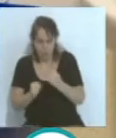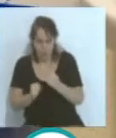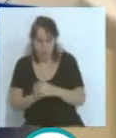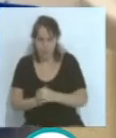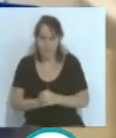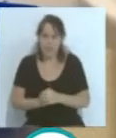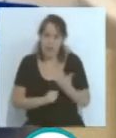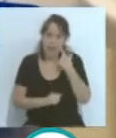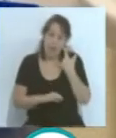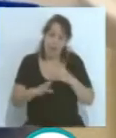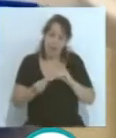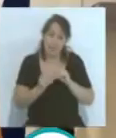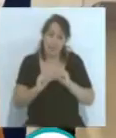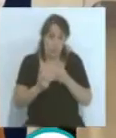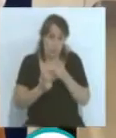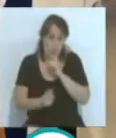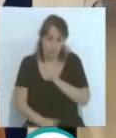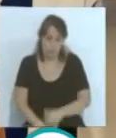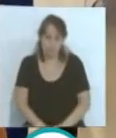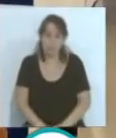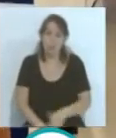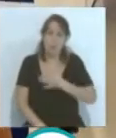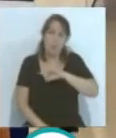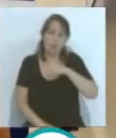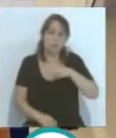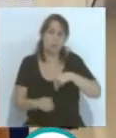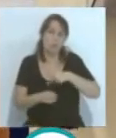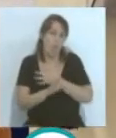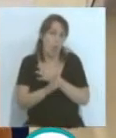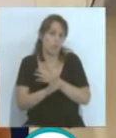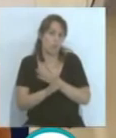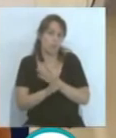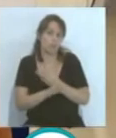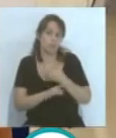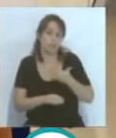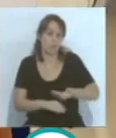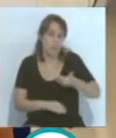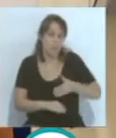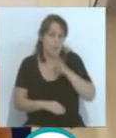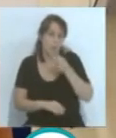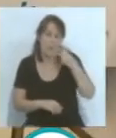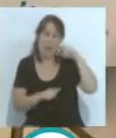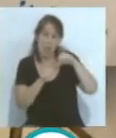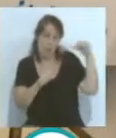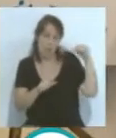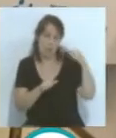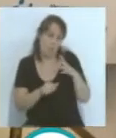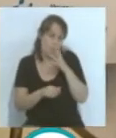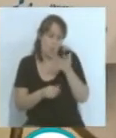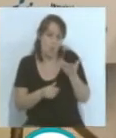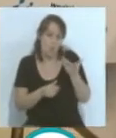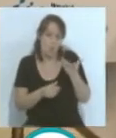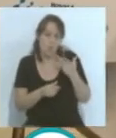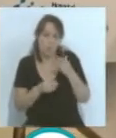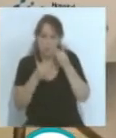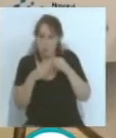cómo se va adaptando también al equipo. Puede ser un jugador muy importante por la experiencia, por todo lo que, el bagaje que tiene.